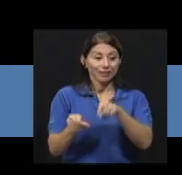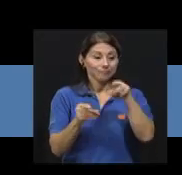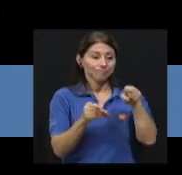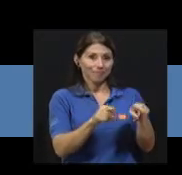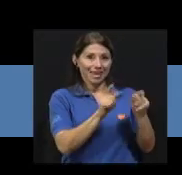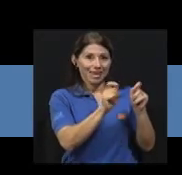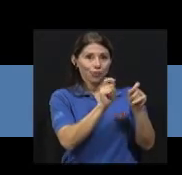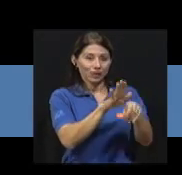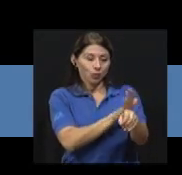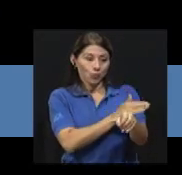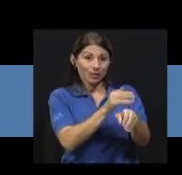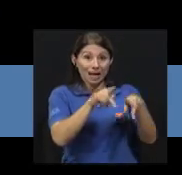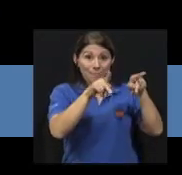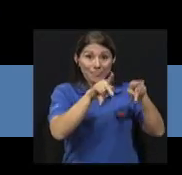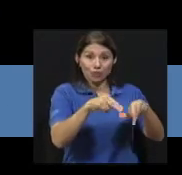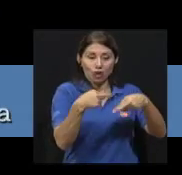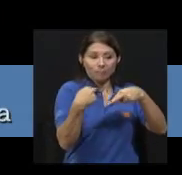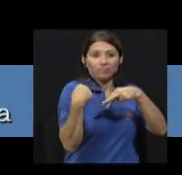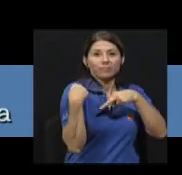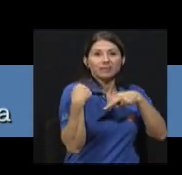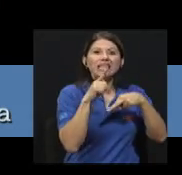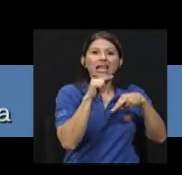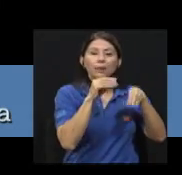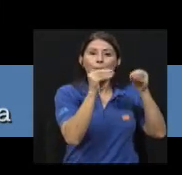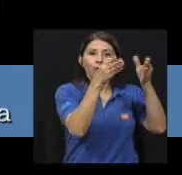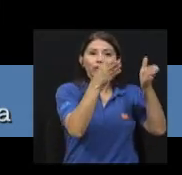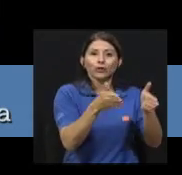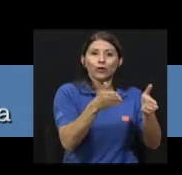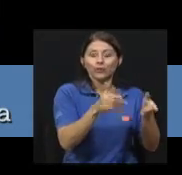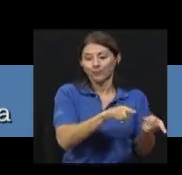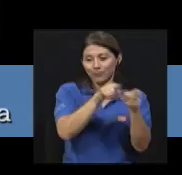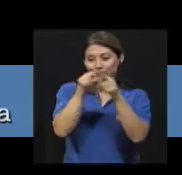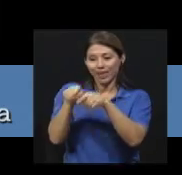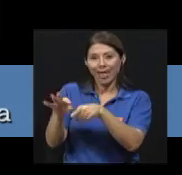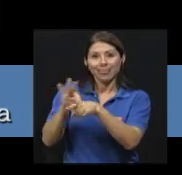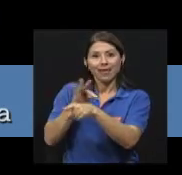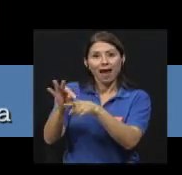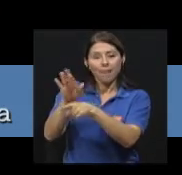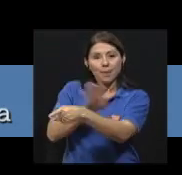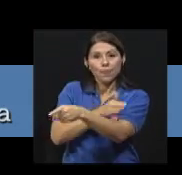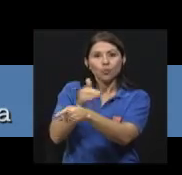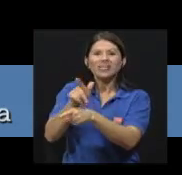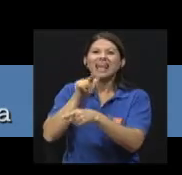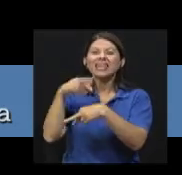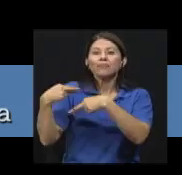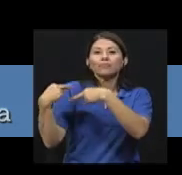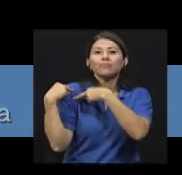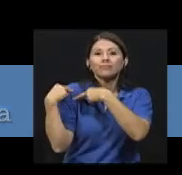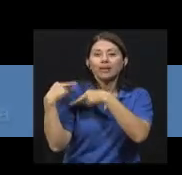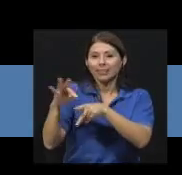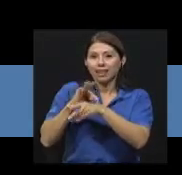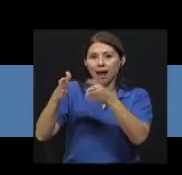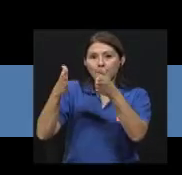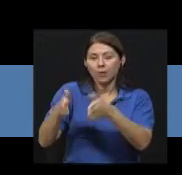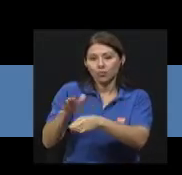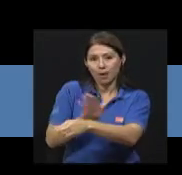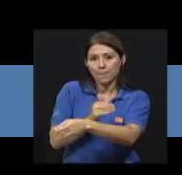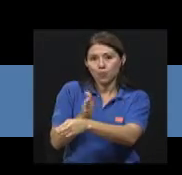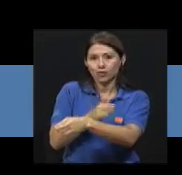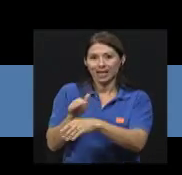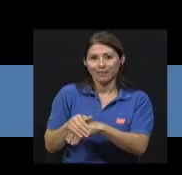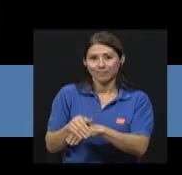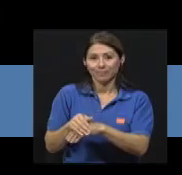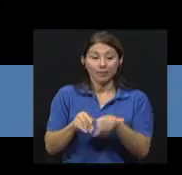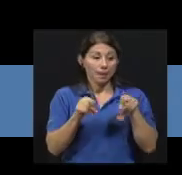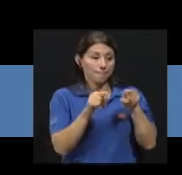el encargado del proceso es un profesor, y en musicoterapia es un musicoterapeuta. El profesor se propone